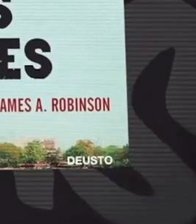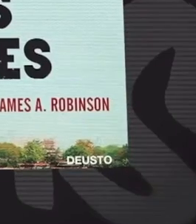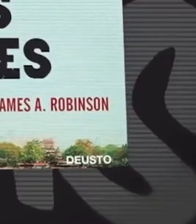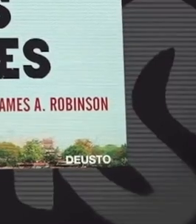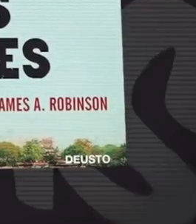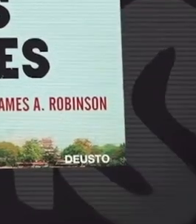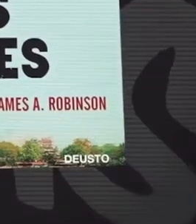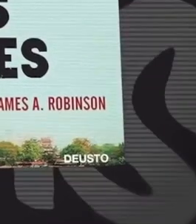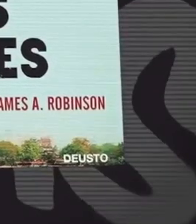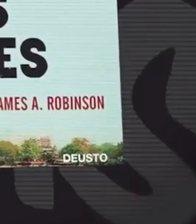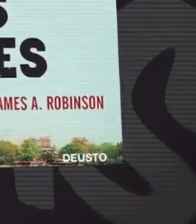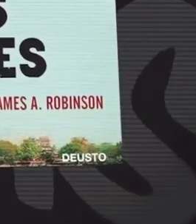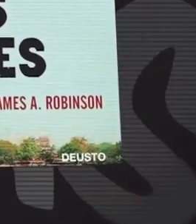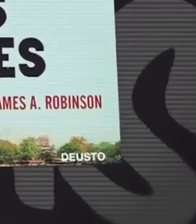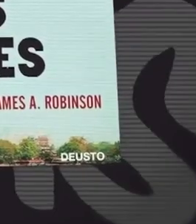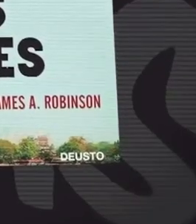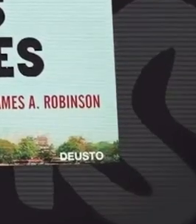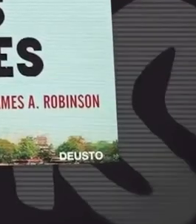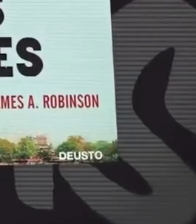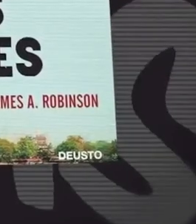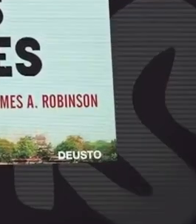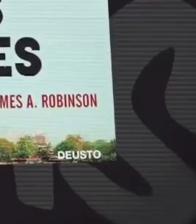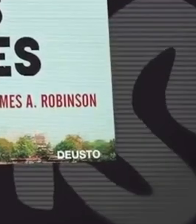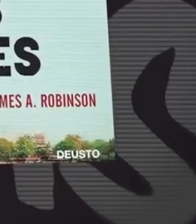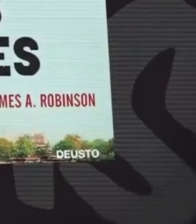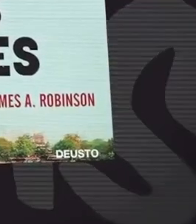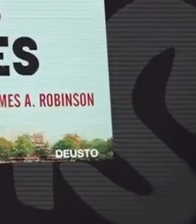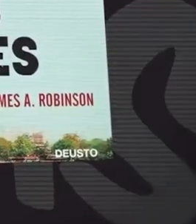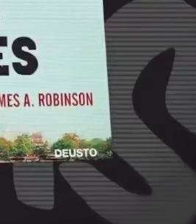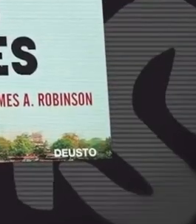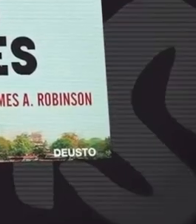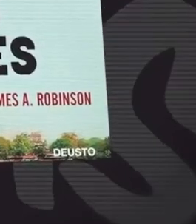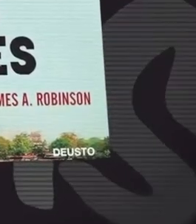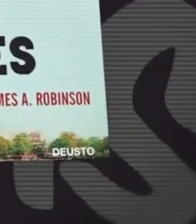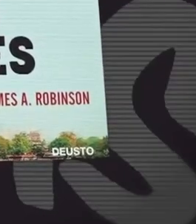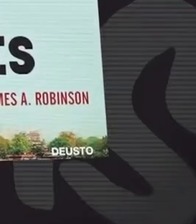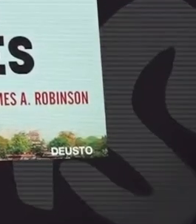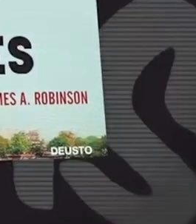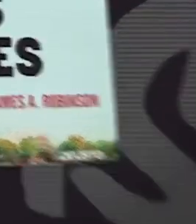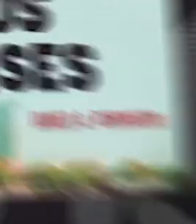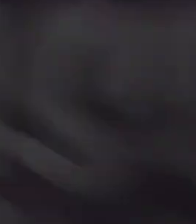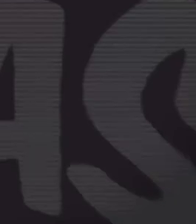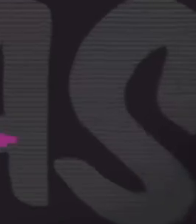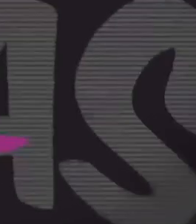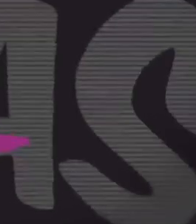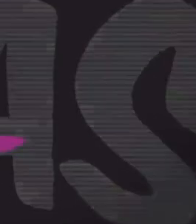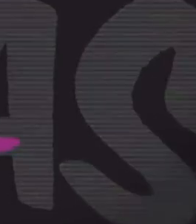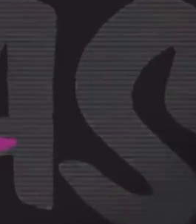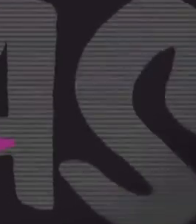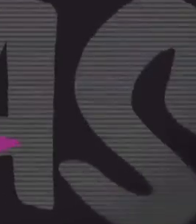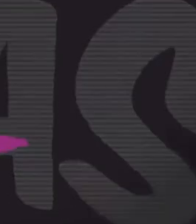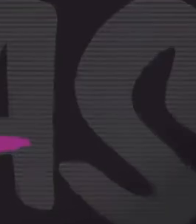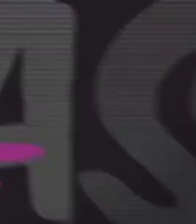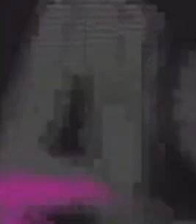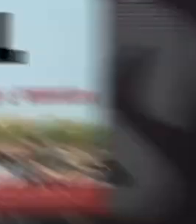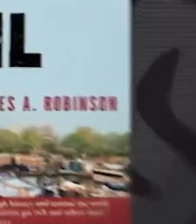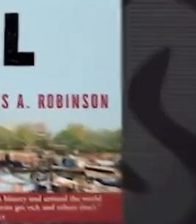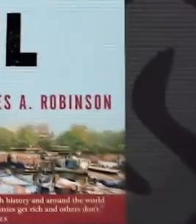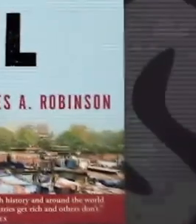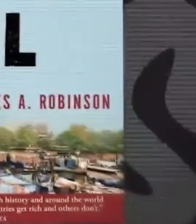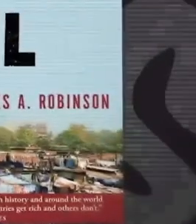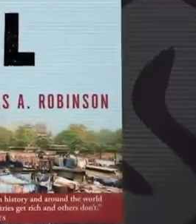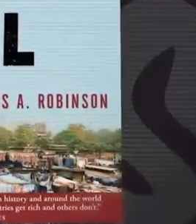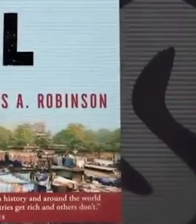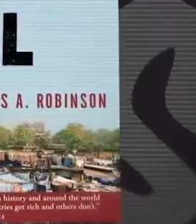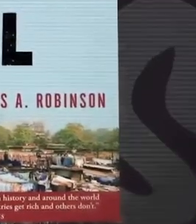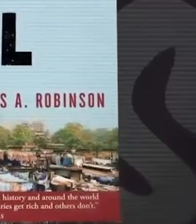a lo señalado en el libro ¿Por qué fracasan los países? de los ganadores del Premio Nobel de Economía. ¡Mentira! El